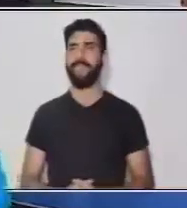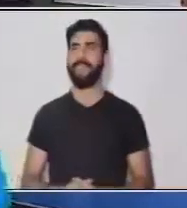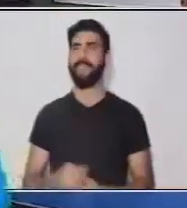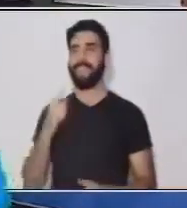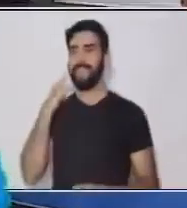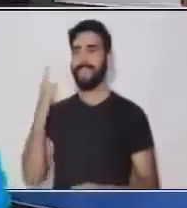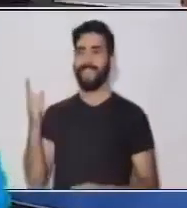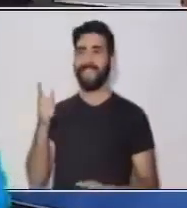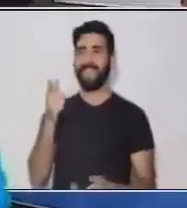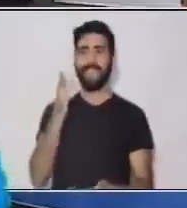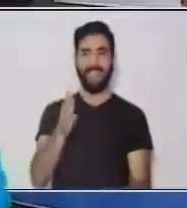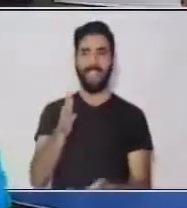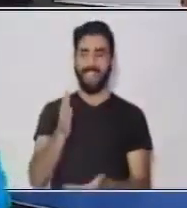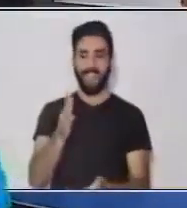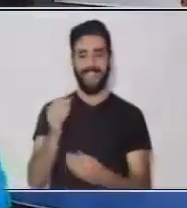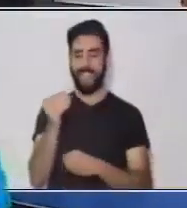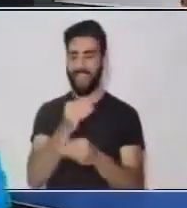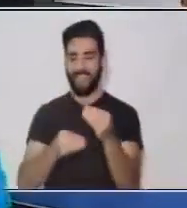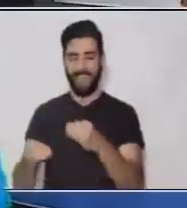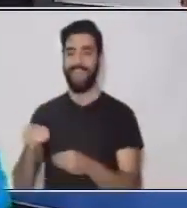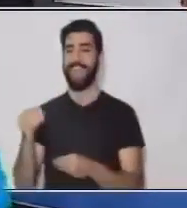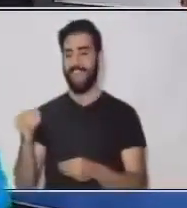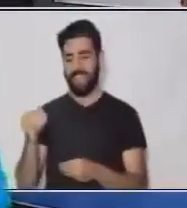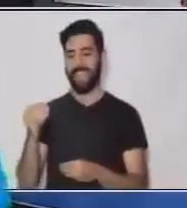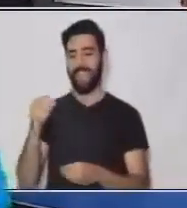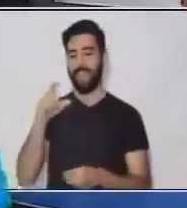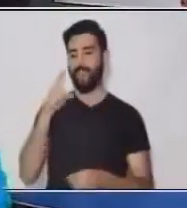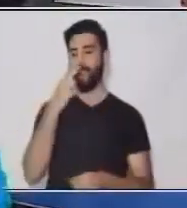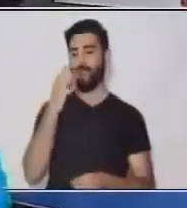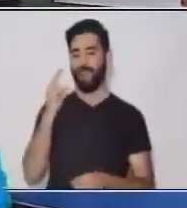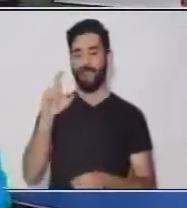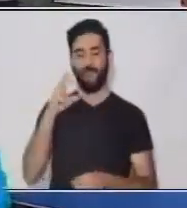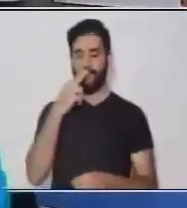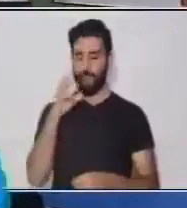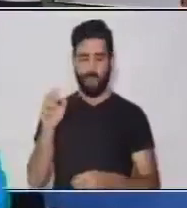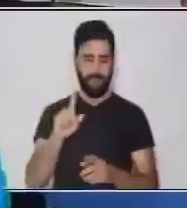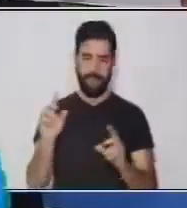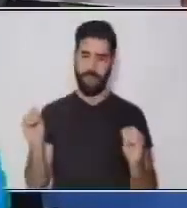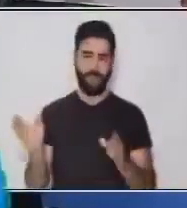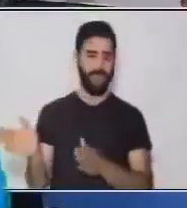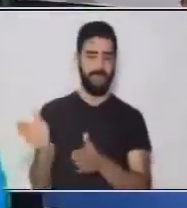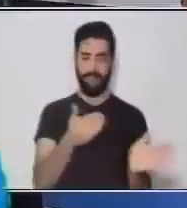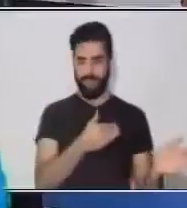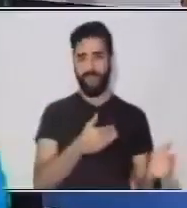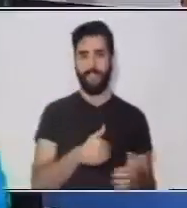lenguaje. El perro de...